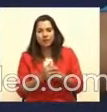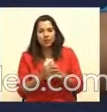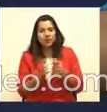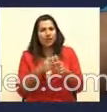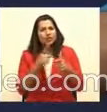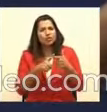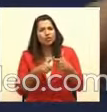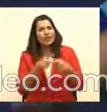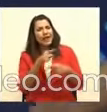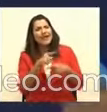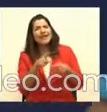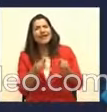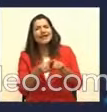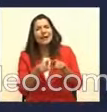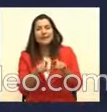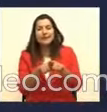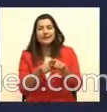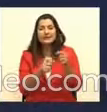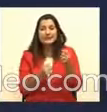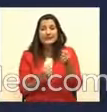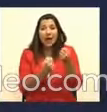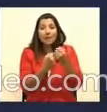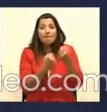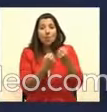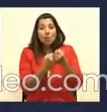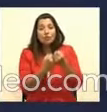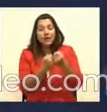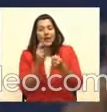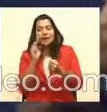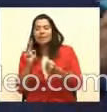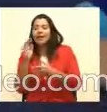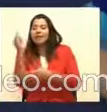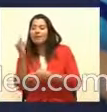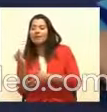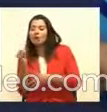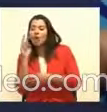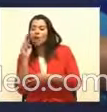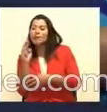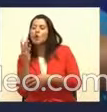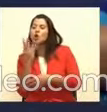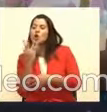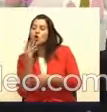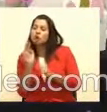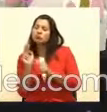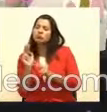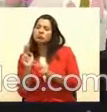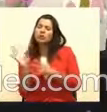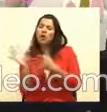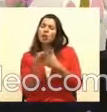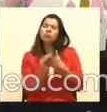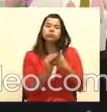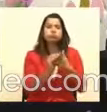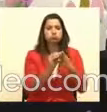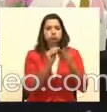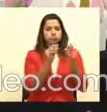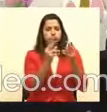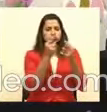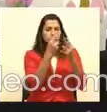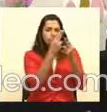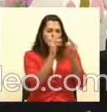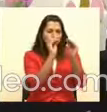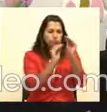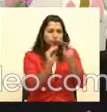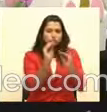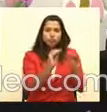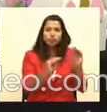apoya con, este, las imágenes de la piñata, los colores, o el paso a paso, que es lo que tiene que seguir, y de